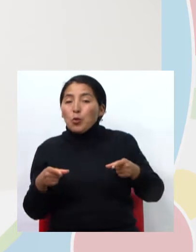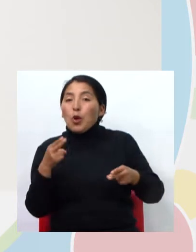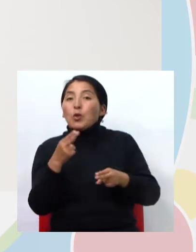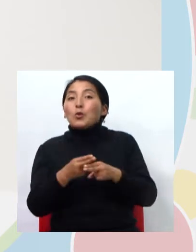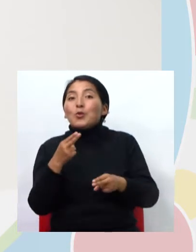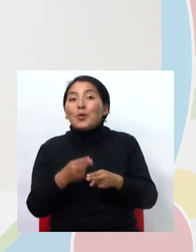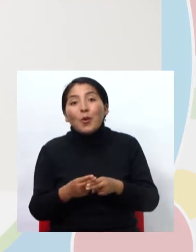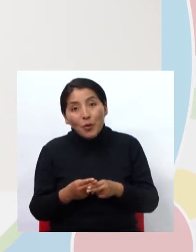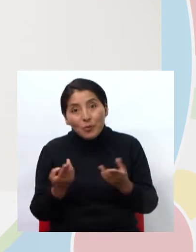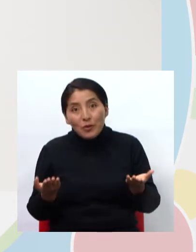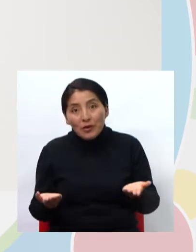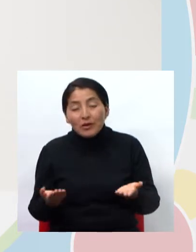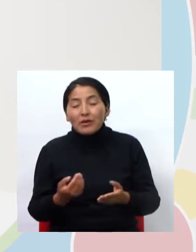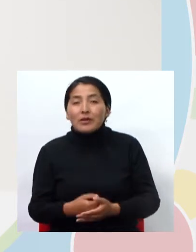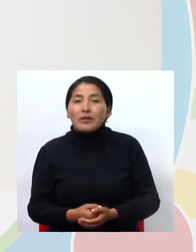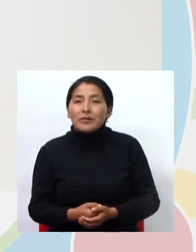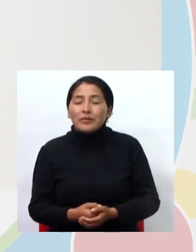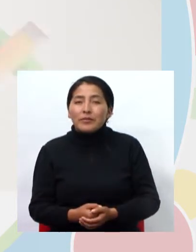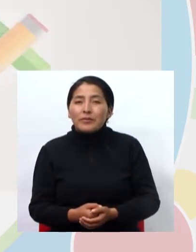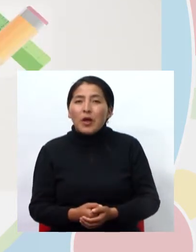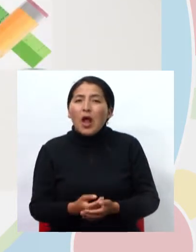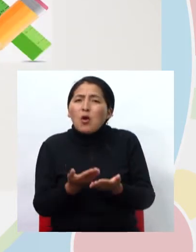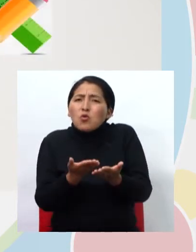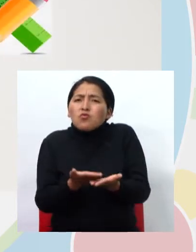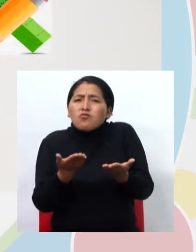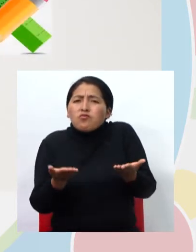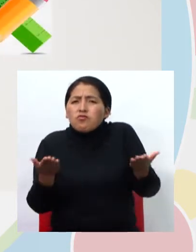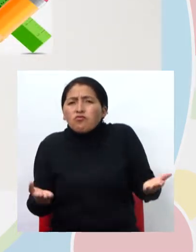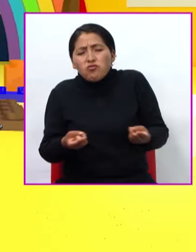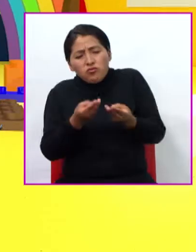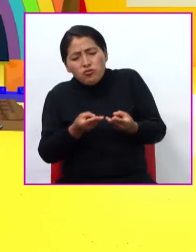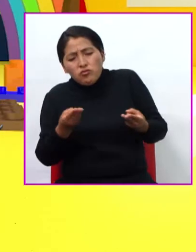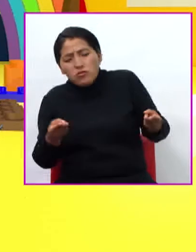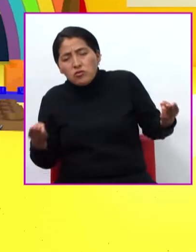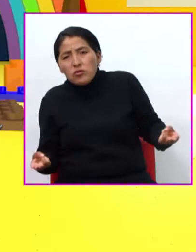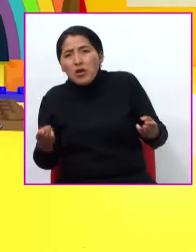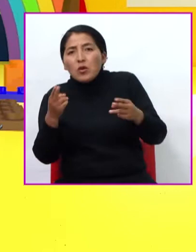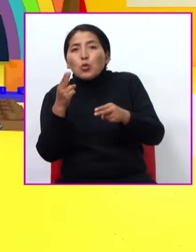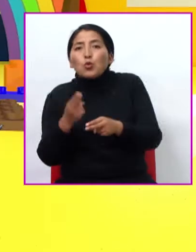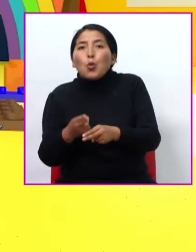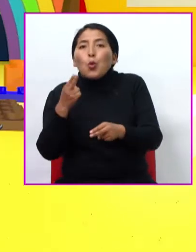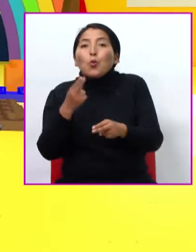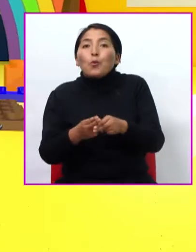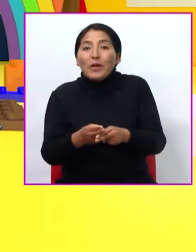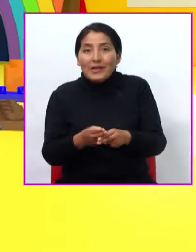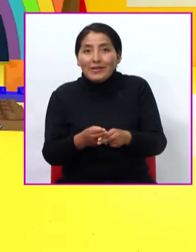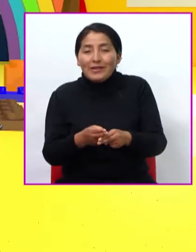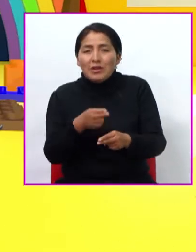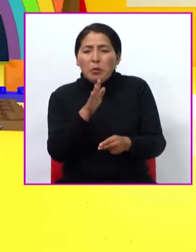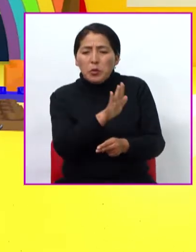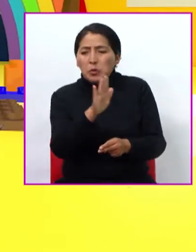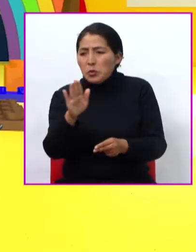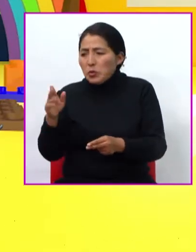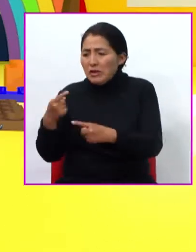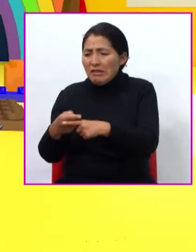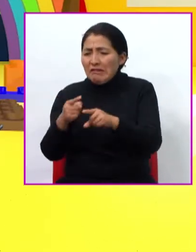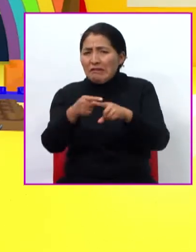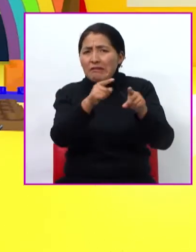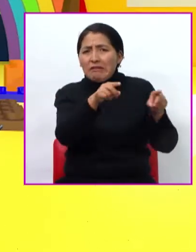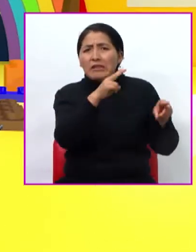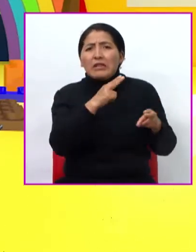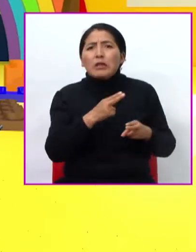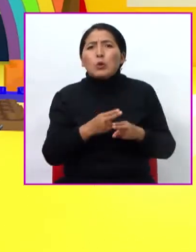cosas u objetos. Excelente. Lo han hecho muy bien.